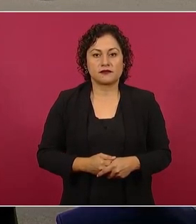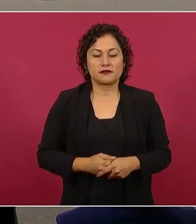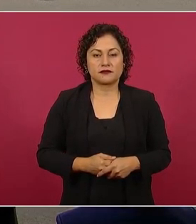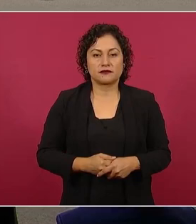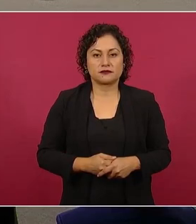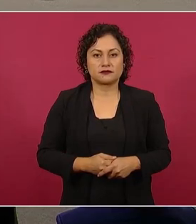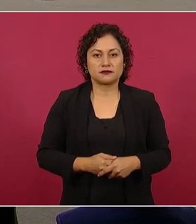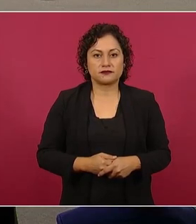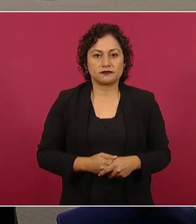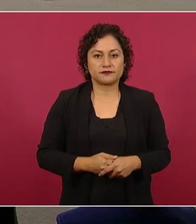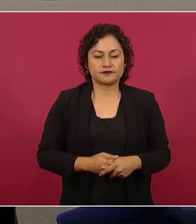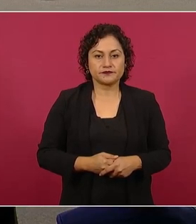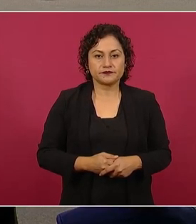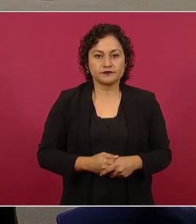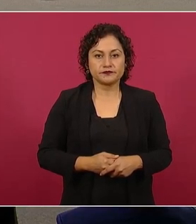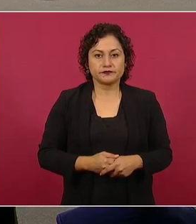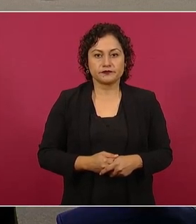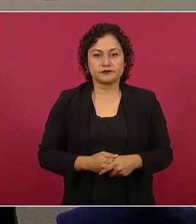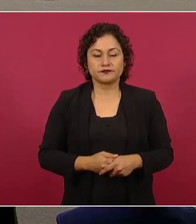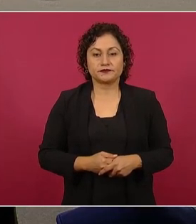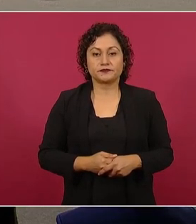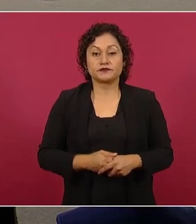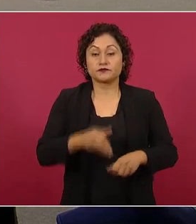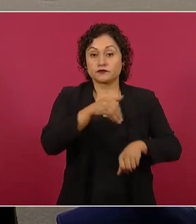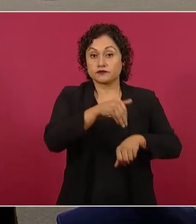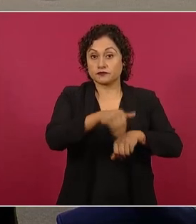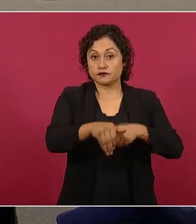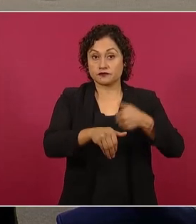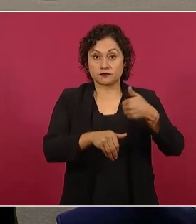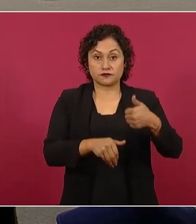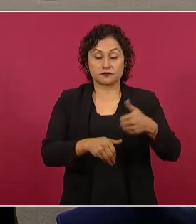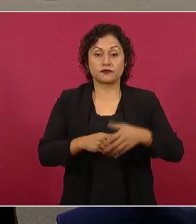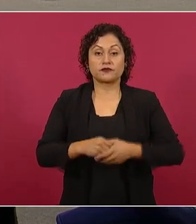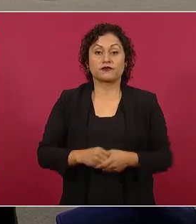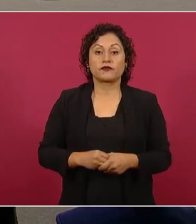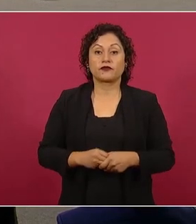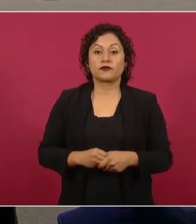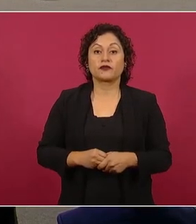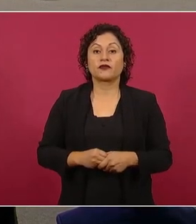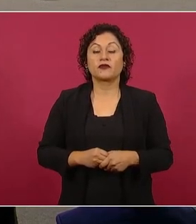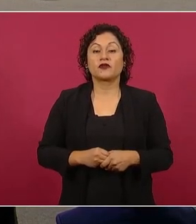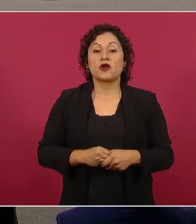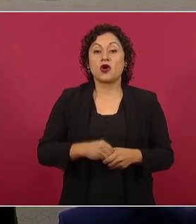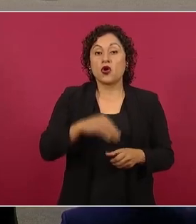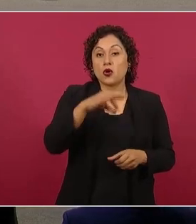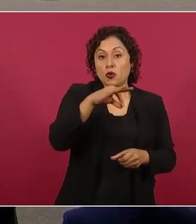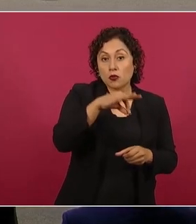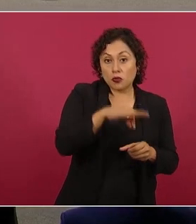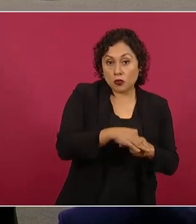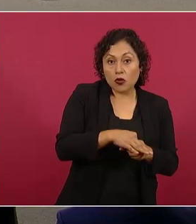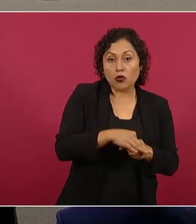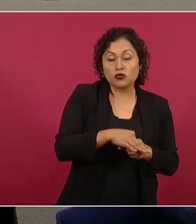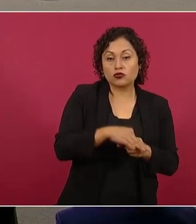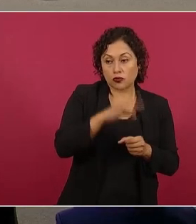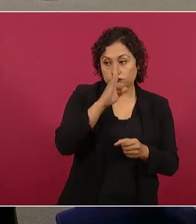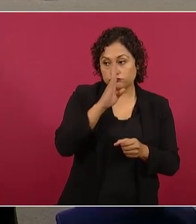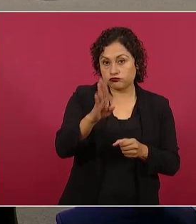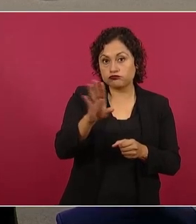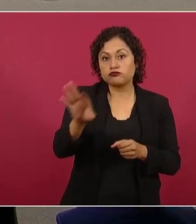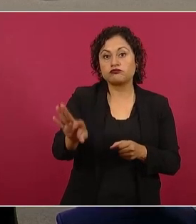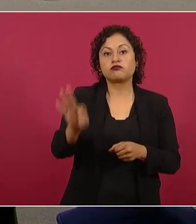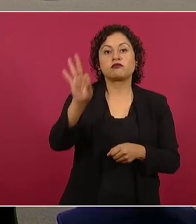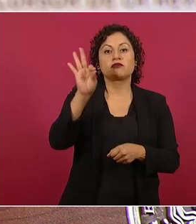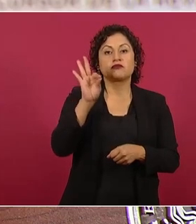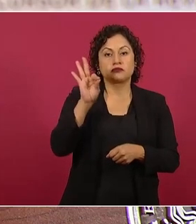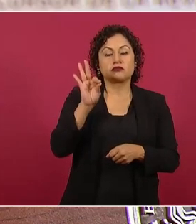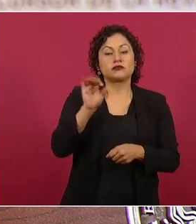Perdón. Seis, designar mediante voto secreto, directo y universal a